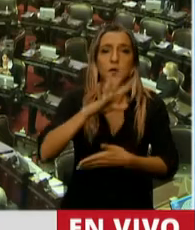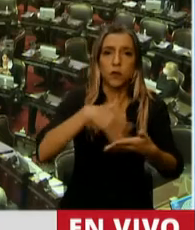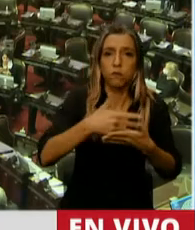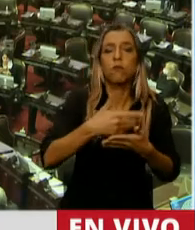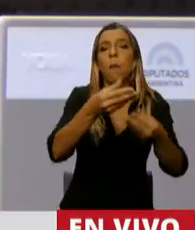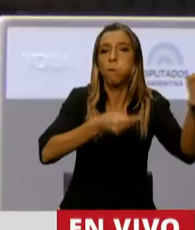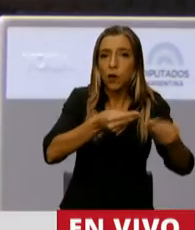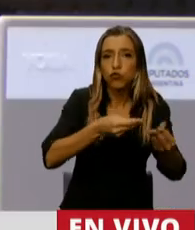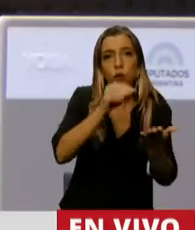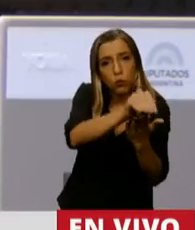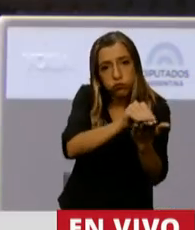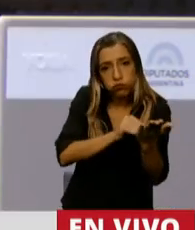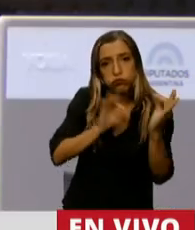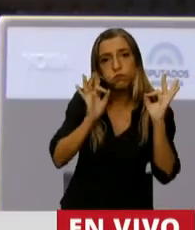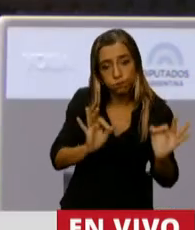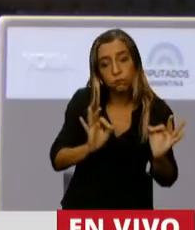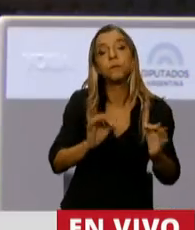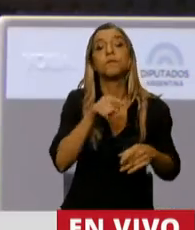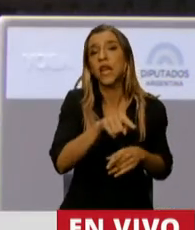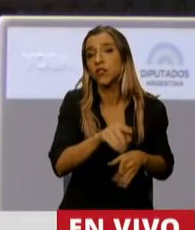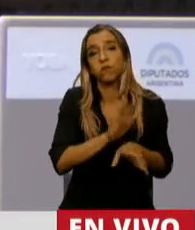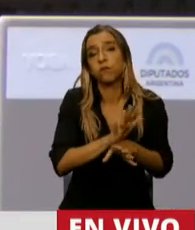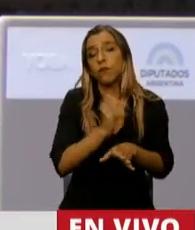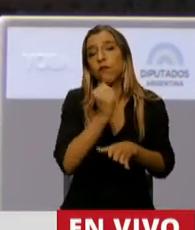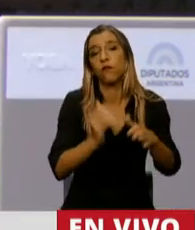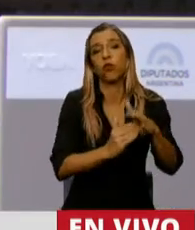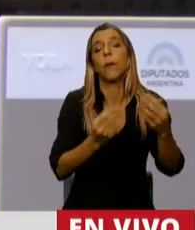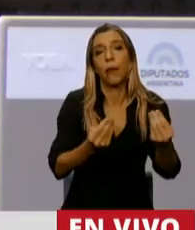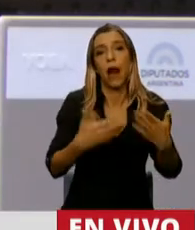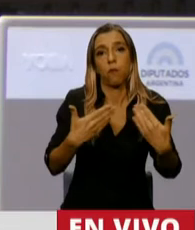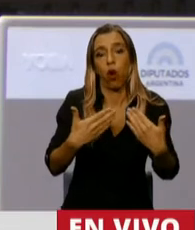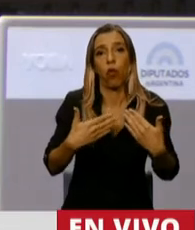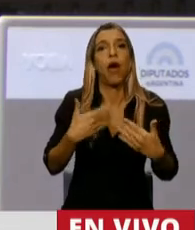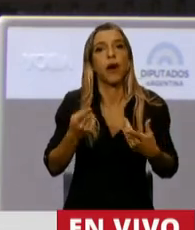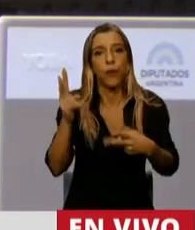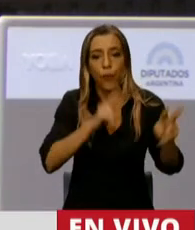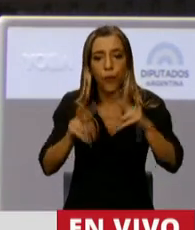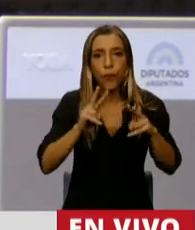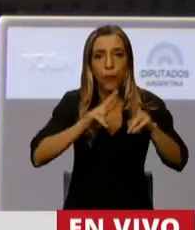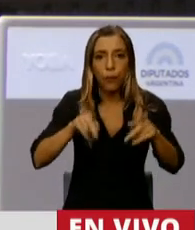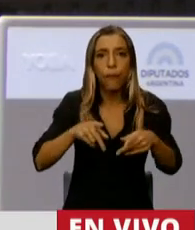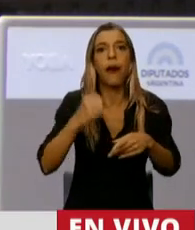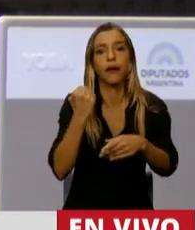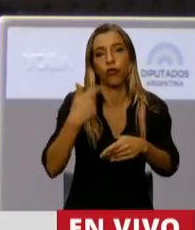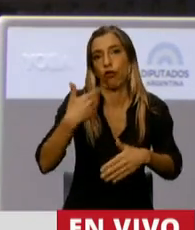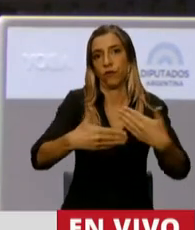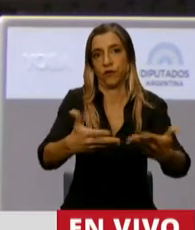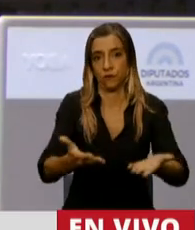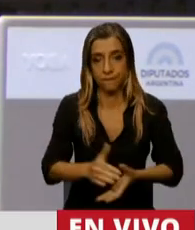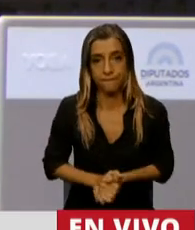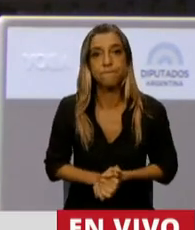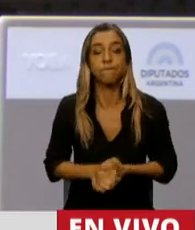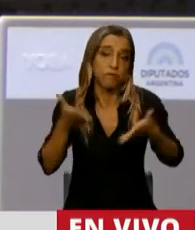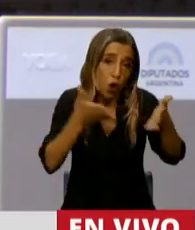generales, no es algo menor, pero es la herramienta fundamental para decir un camino, un rumbo, como se ha dicho aquí. Y por